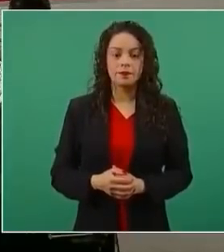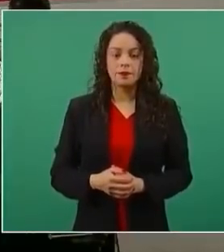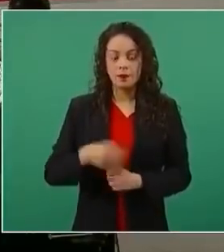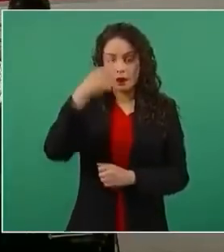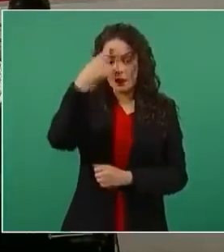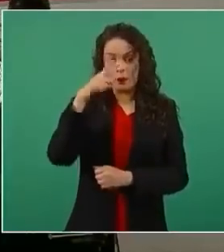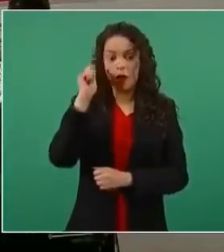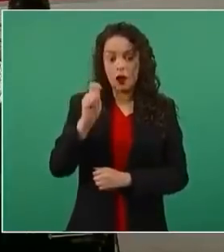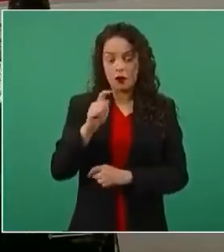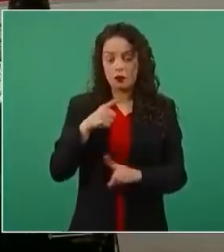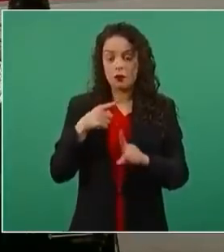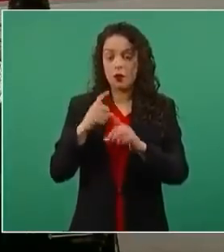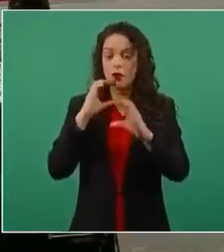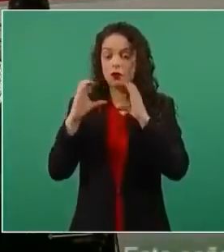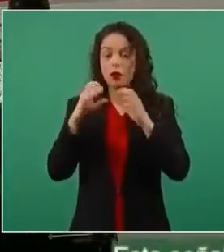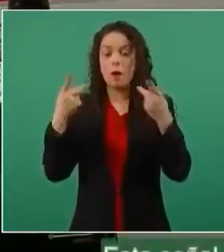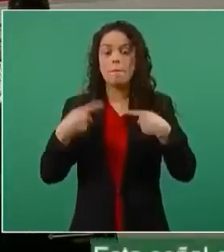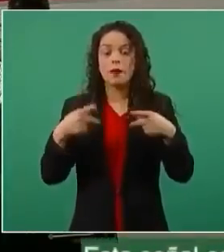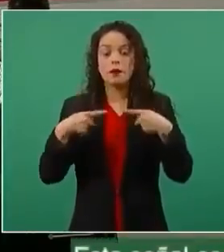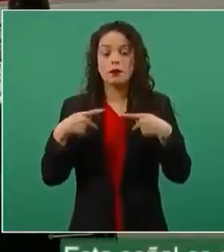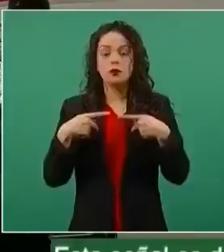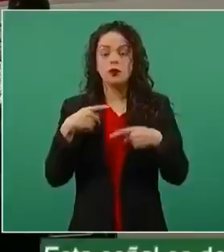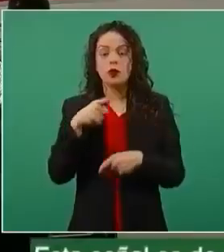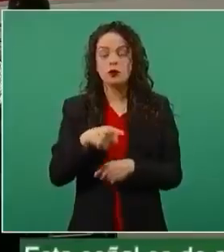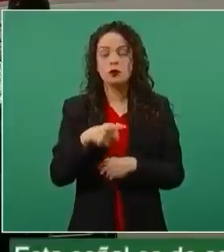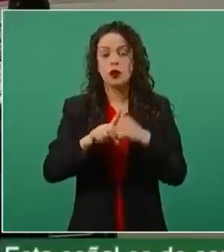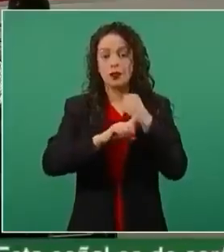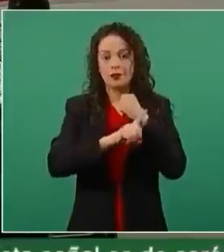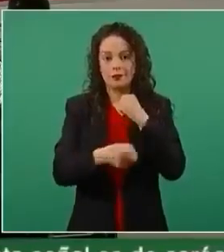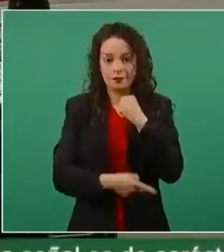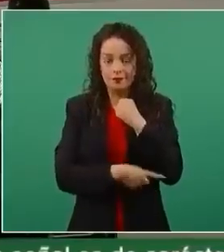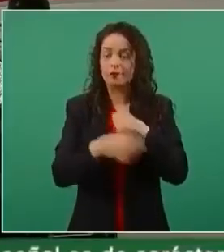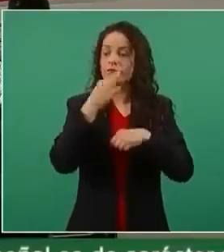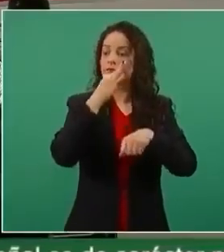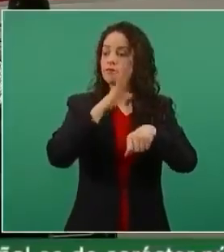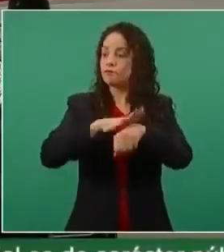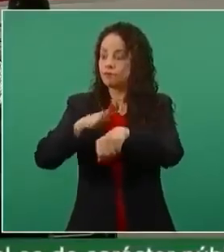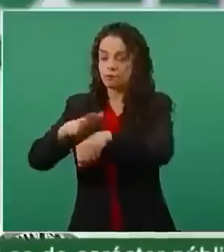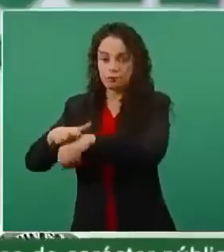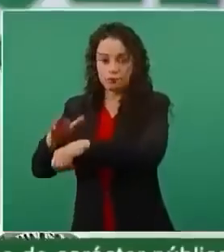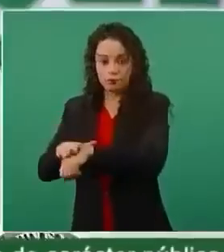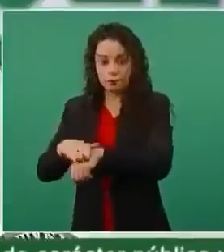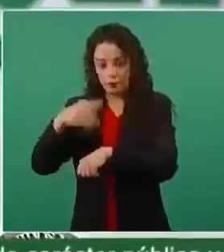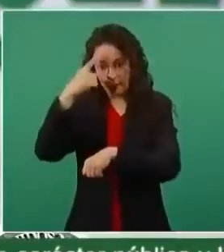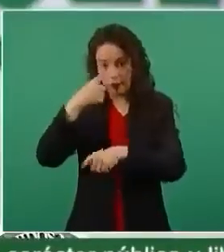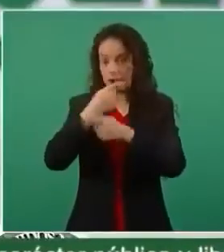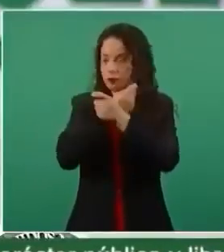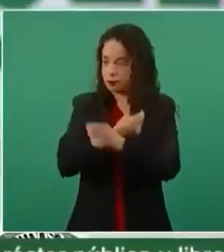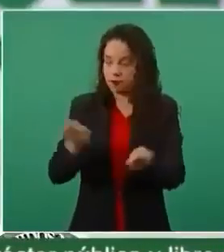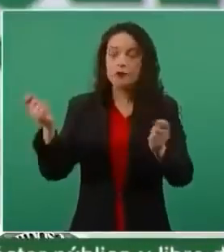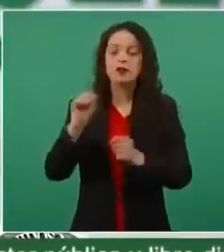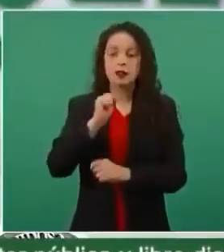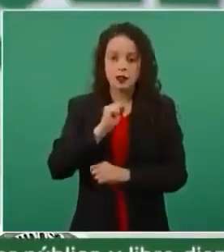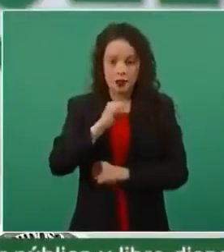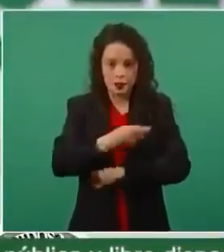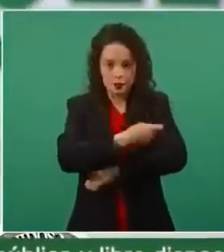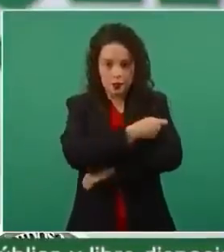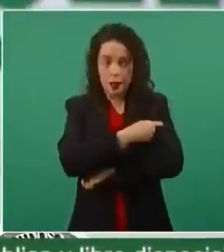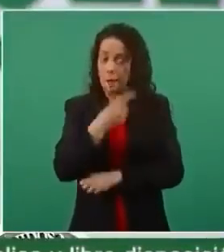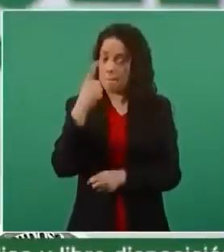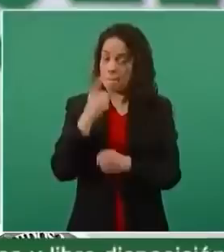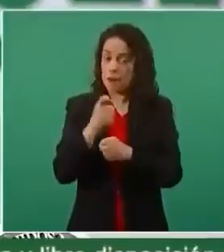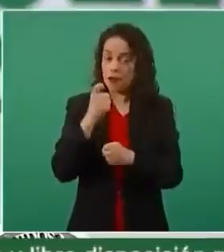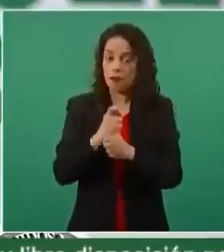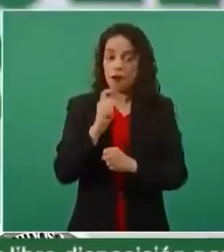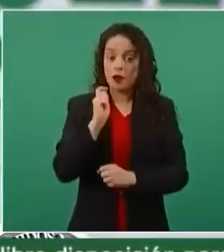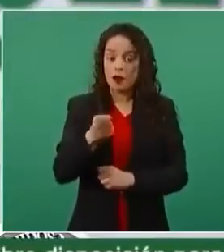comunicación a las personas embarazadas y a las personas interesadas ya de recibir. Lo primero, hacemos el llamado